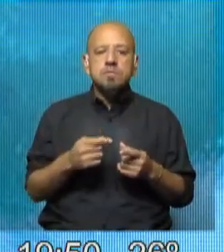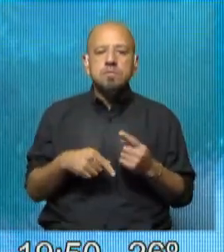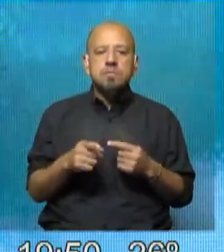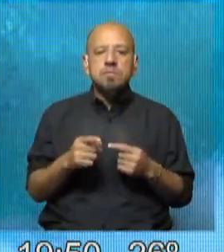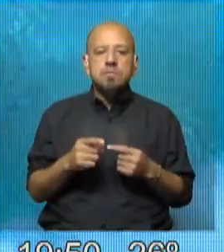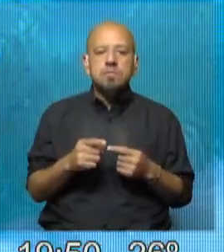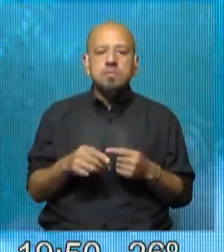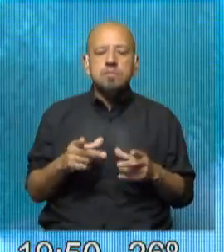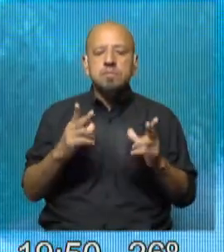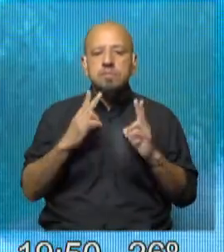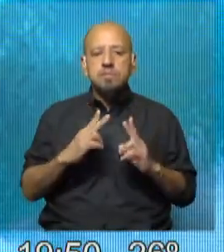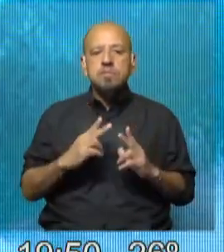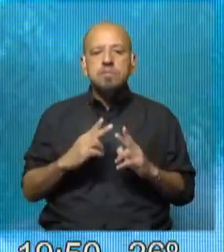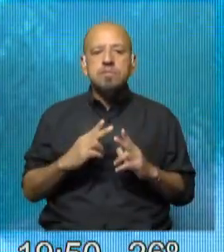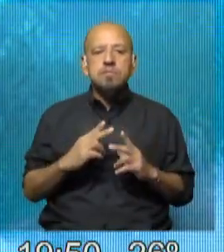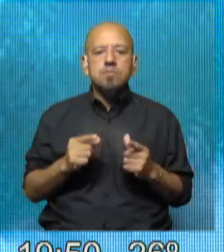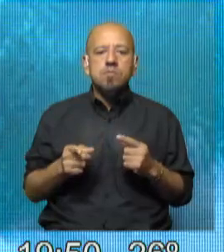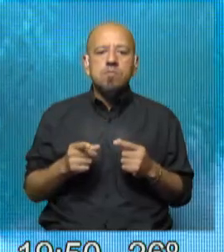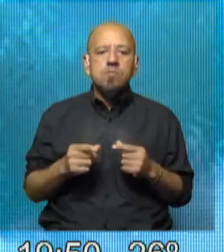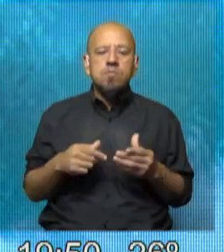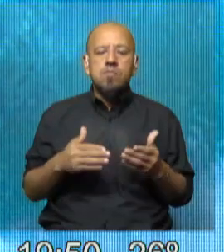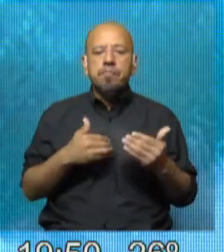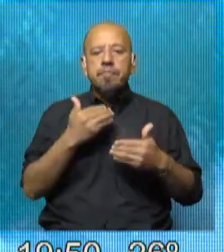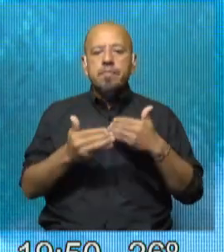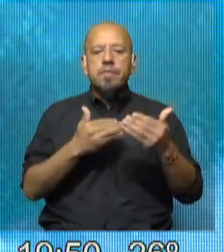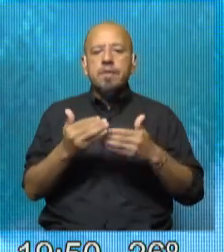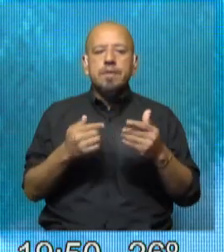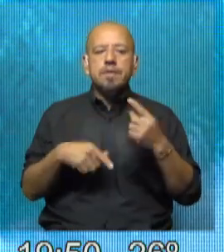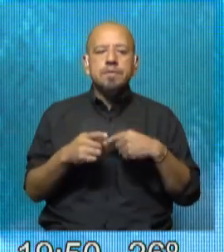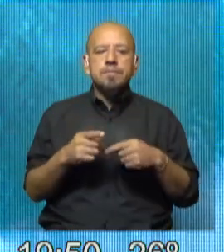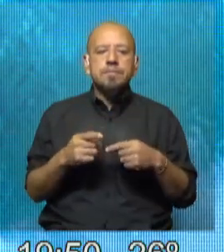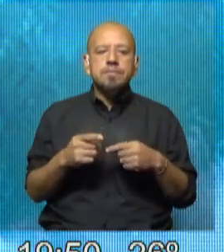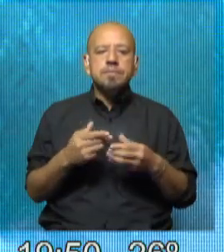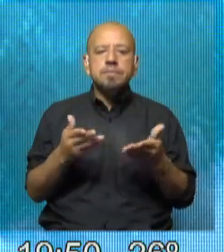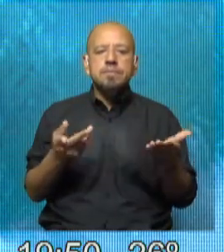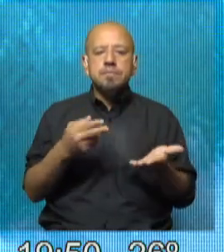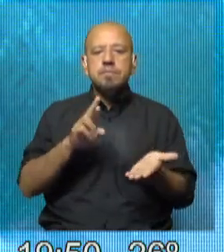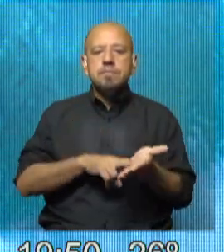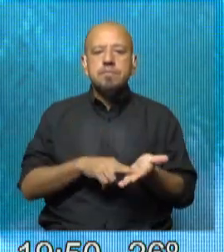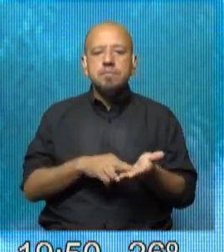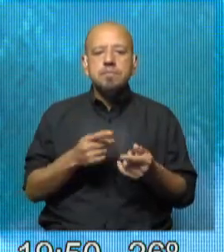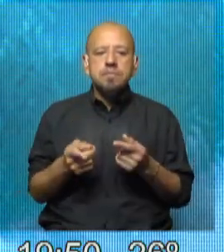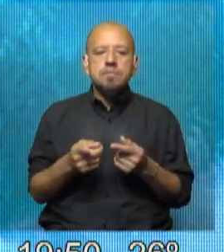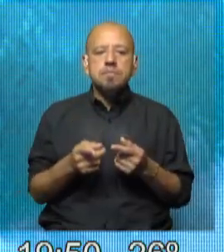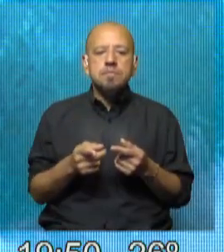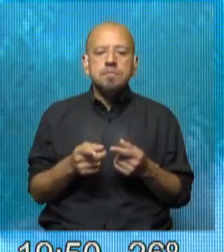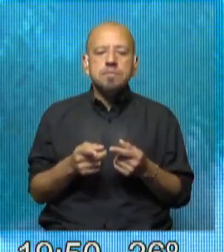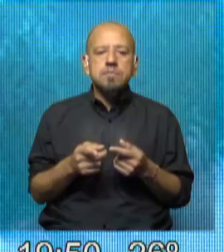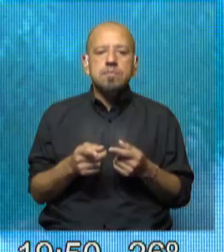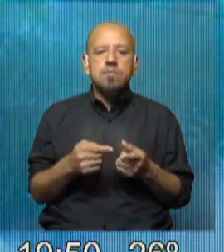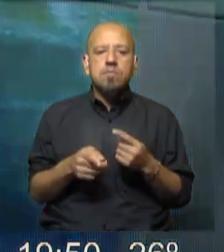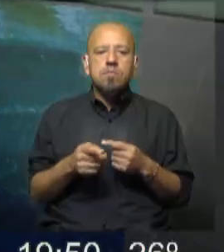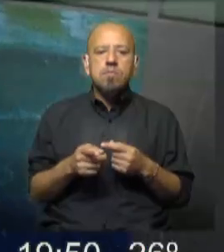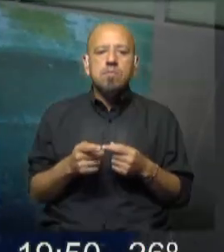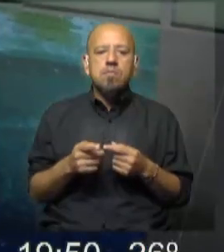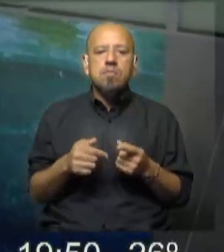formal que empieza, ¿no?, porque se trata de un proceso, después de esta resolución firmada por el intendente, va a realizar